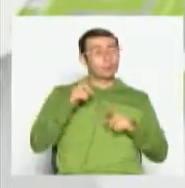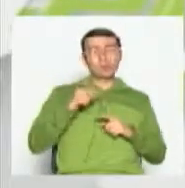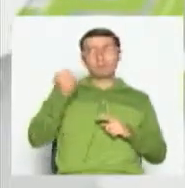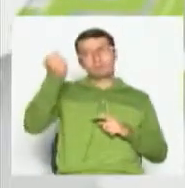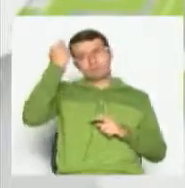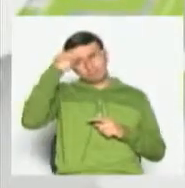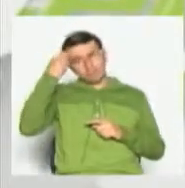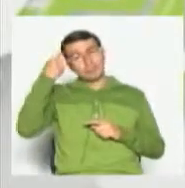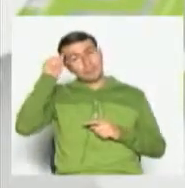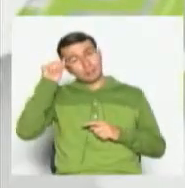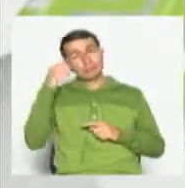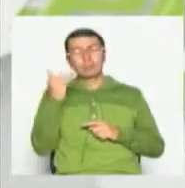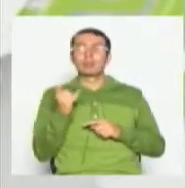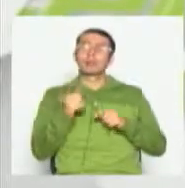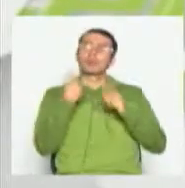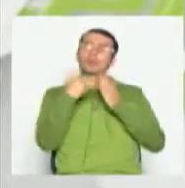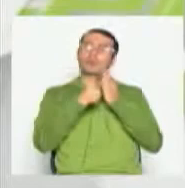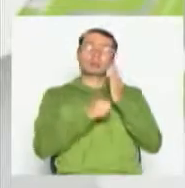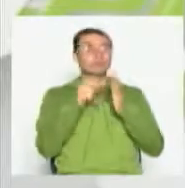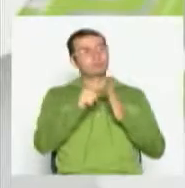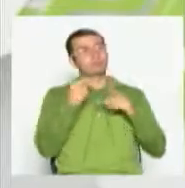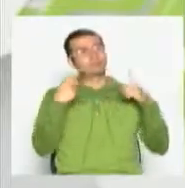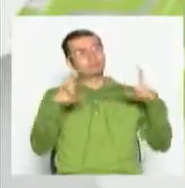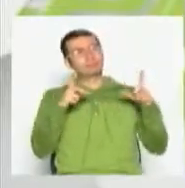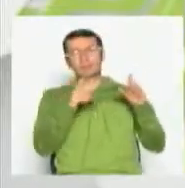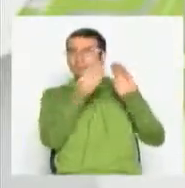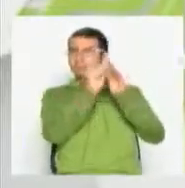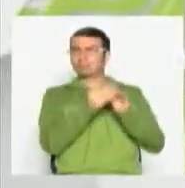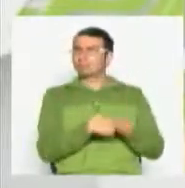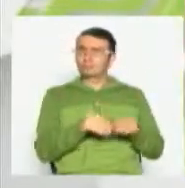cuenta para la realización de un programa de televisión.